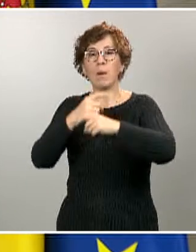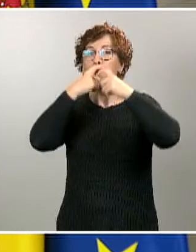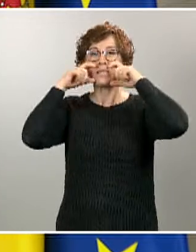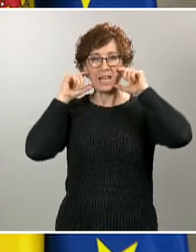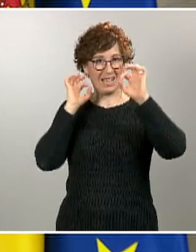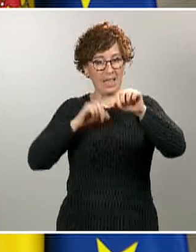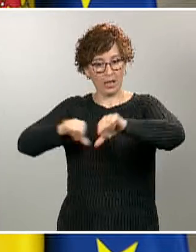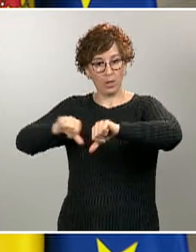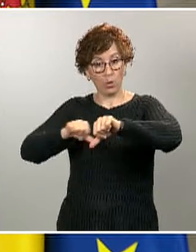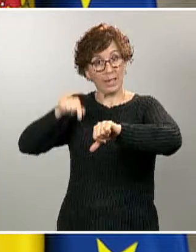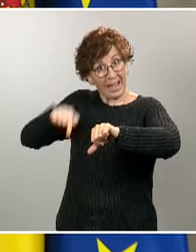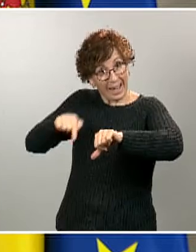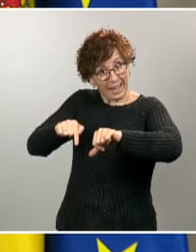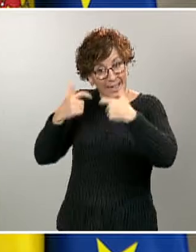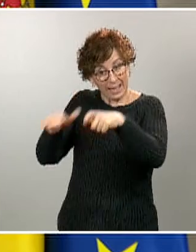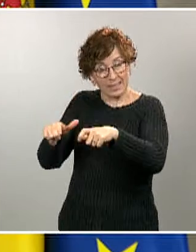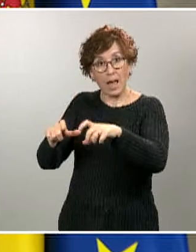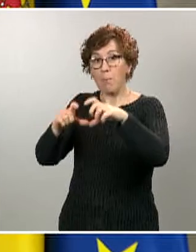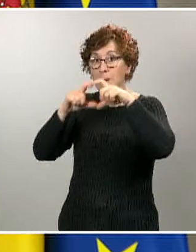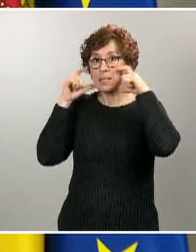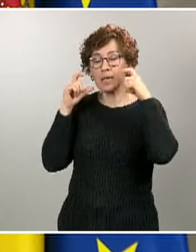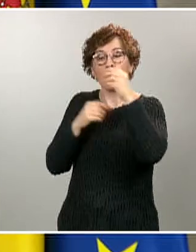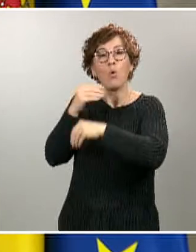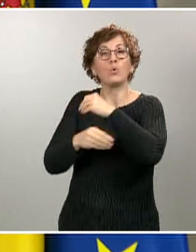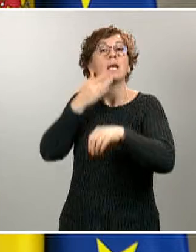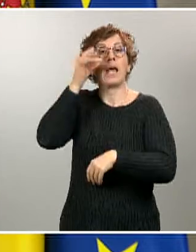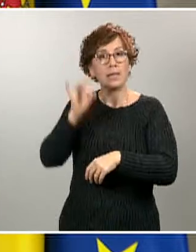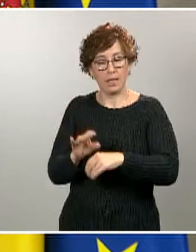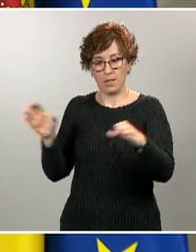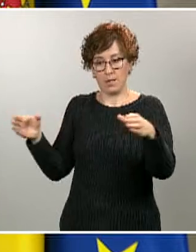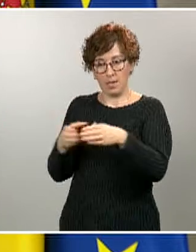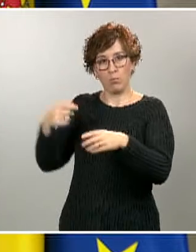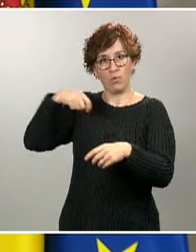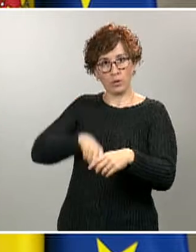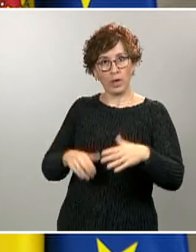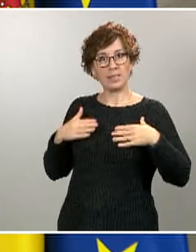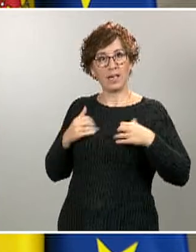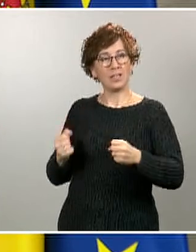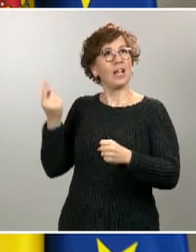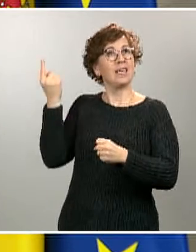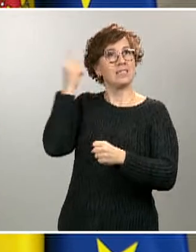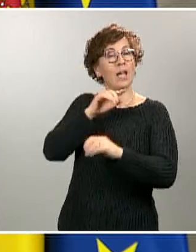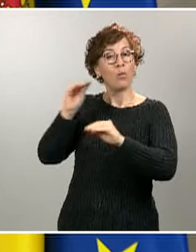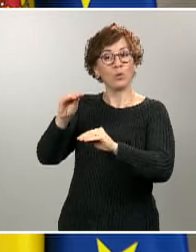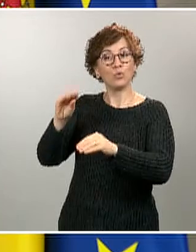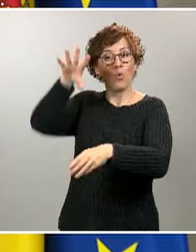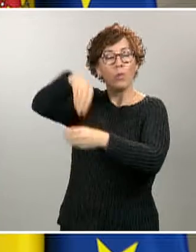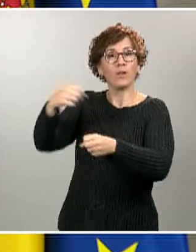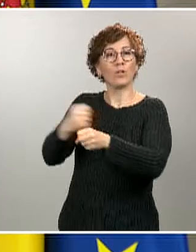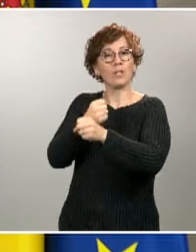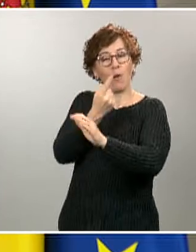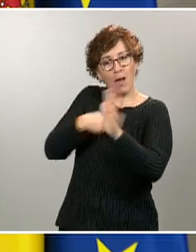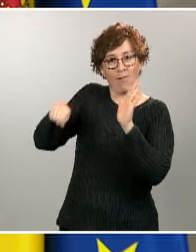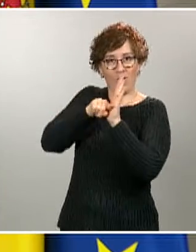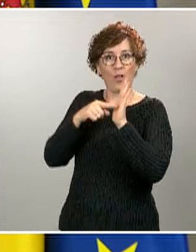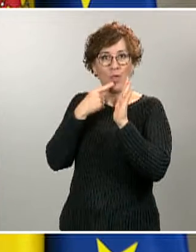personal sanitario o por aquellos colectivos cuyo uso tiene protocolizado este tipo de producto. Y hace dos días, insisto,